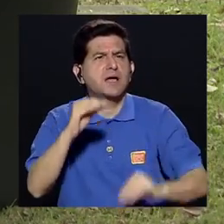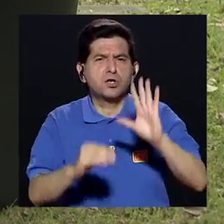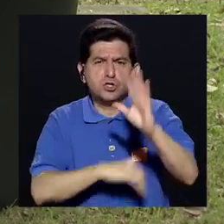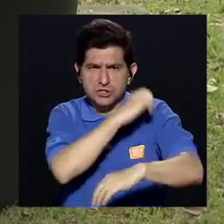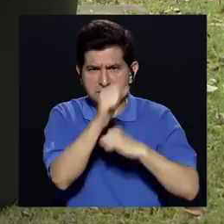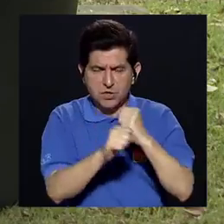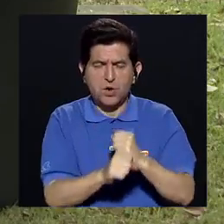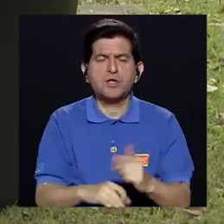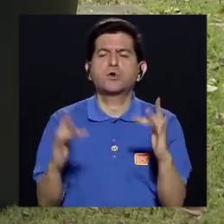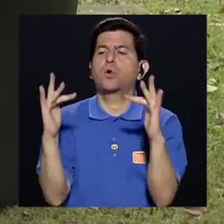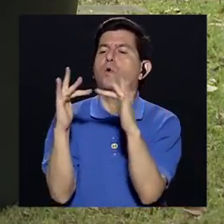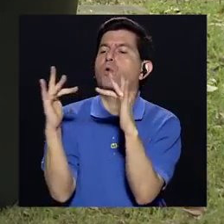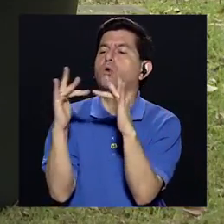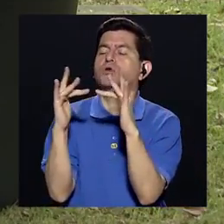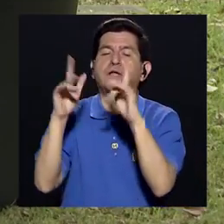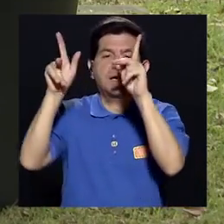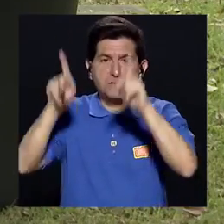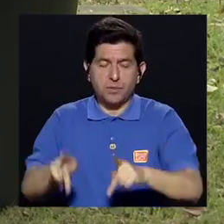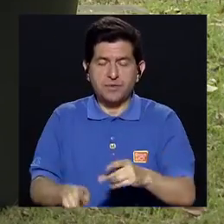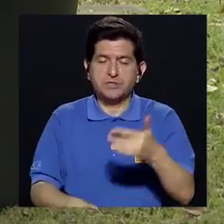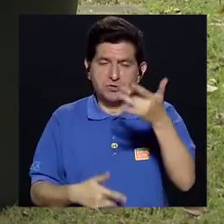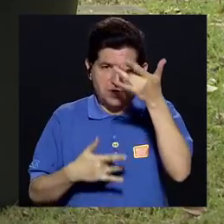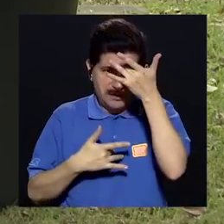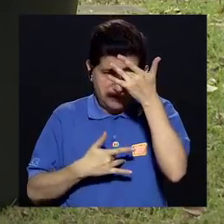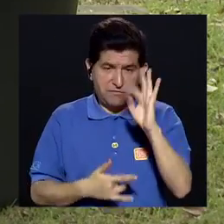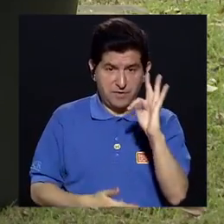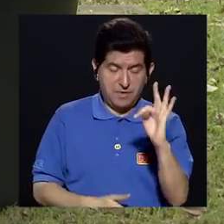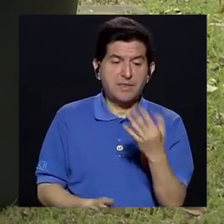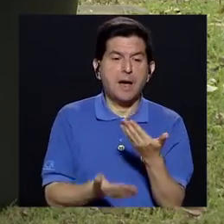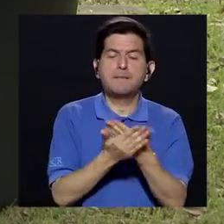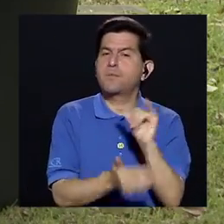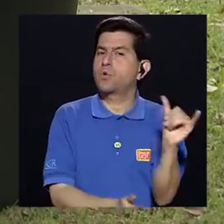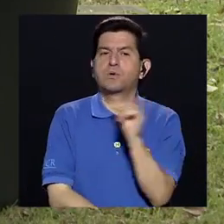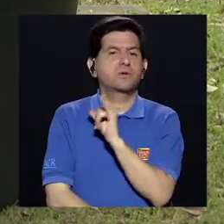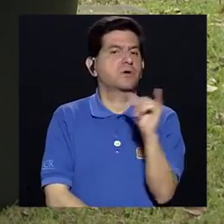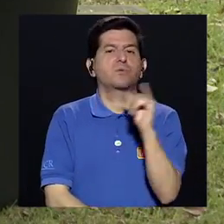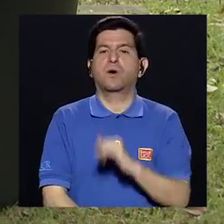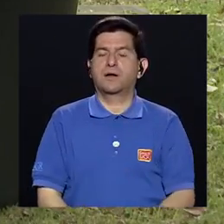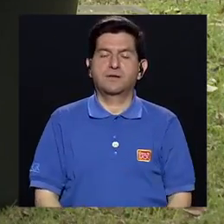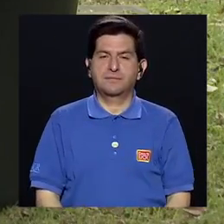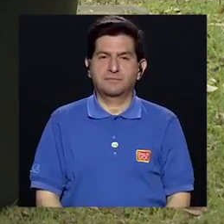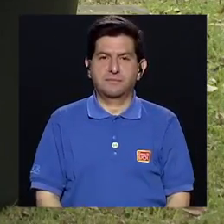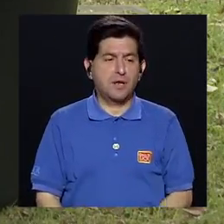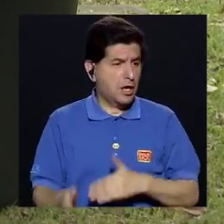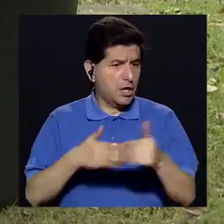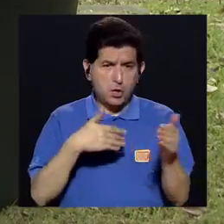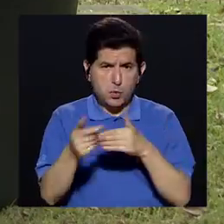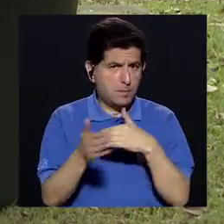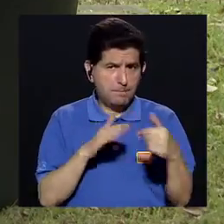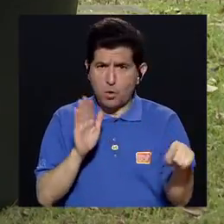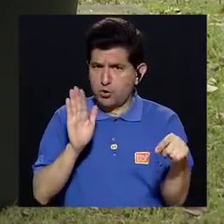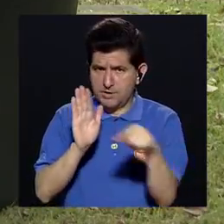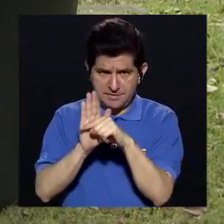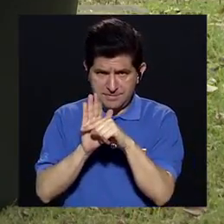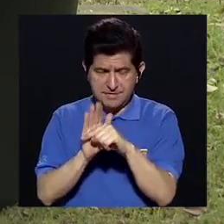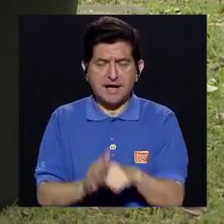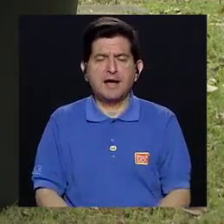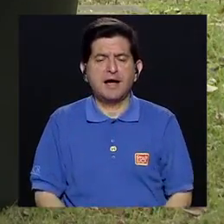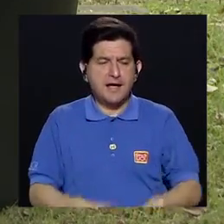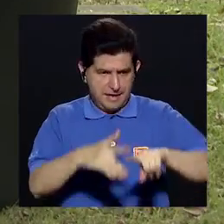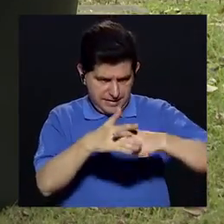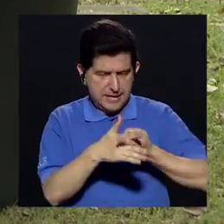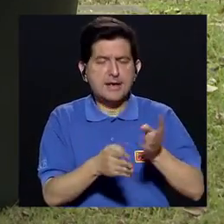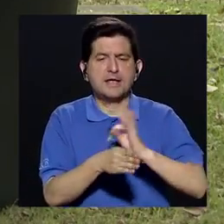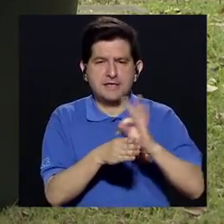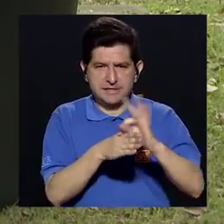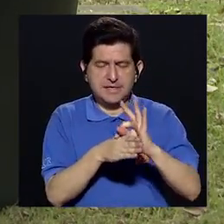Y es contacto De un paciente Tuberculoso Se le hacen las pruebas También Y de hecho Aunque salga negativa Se le reinicia